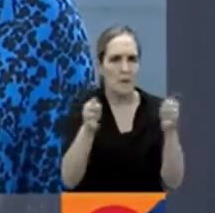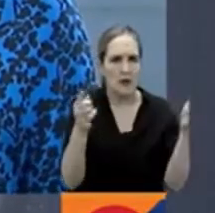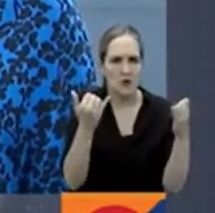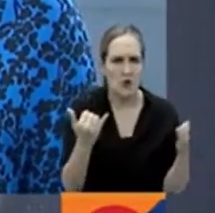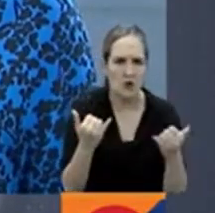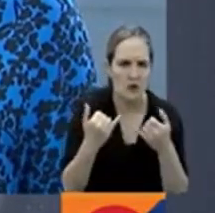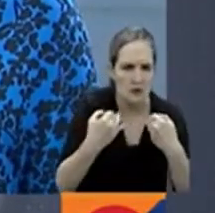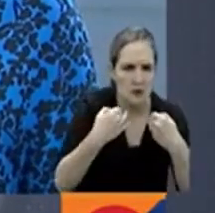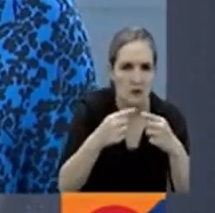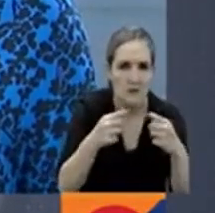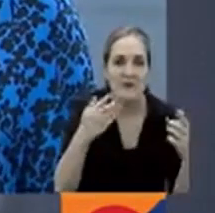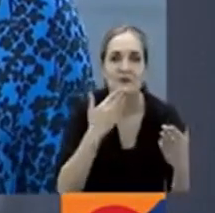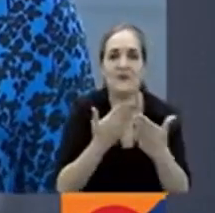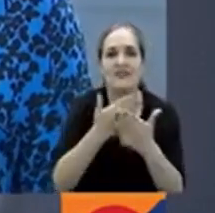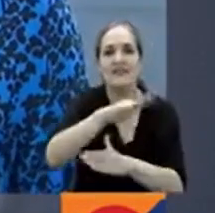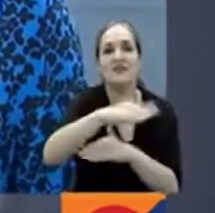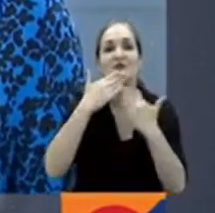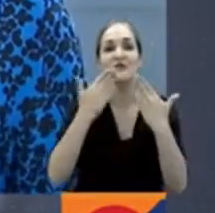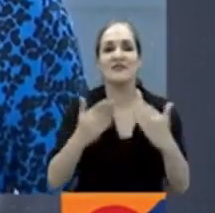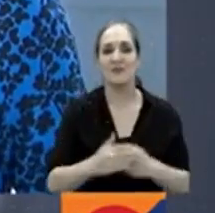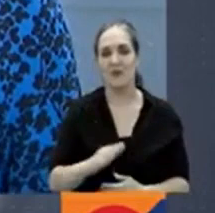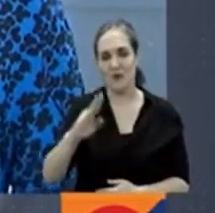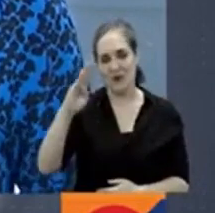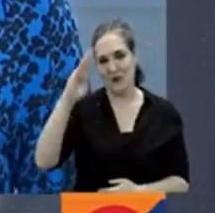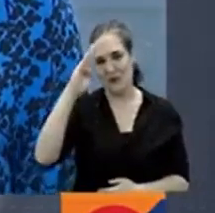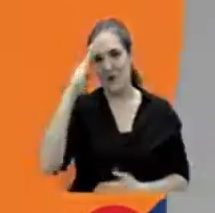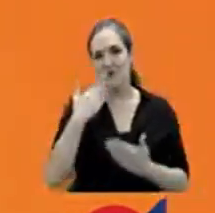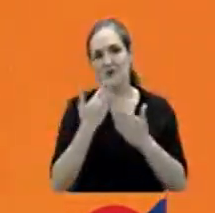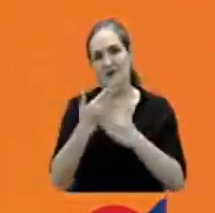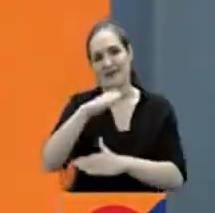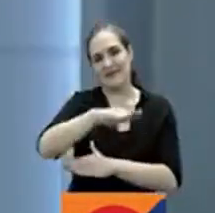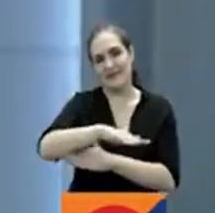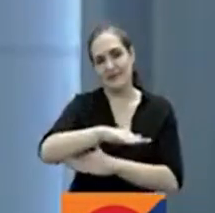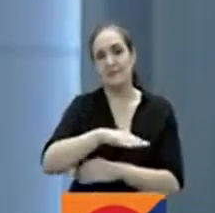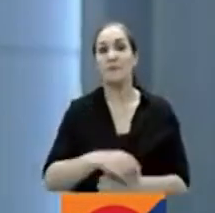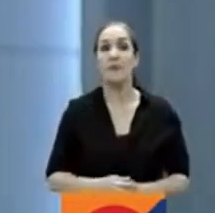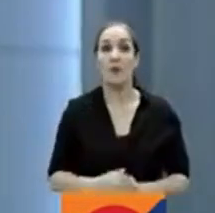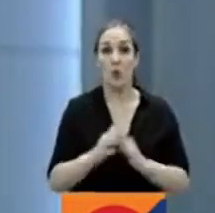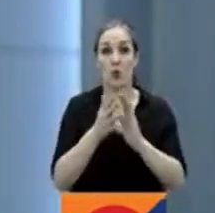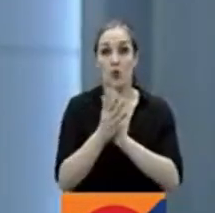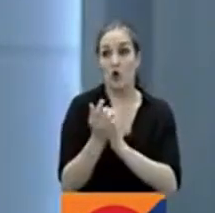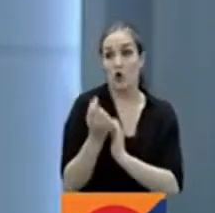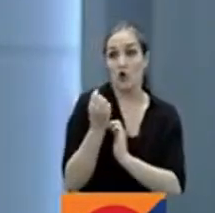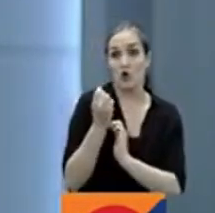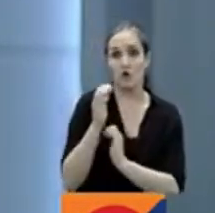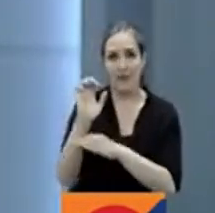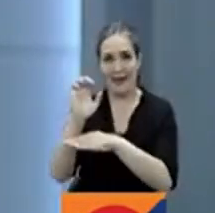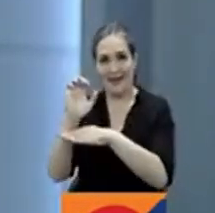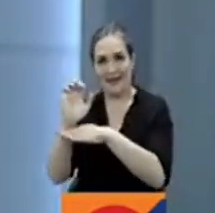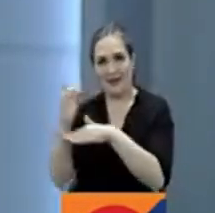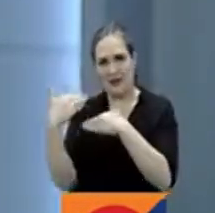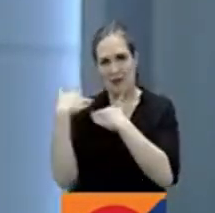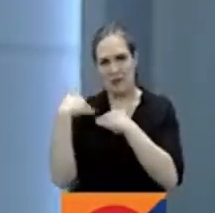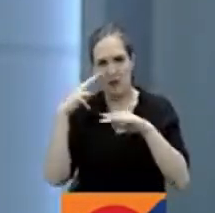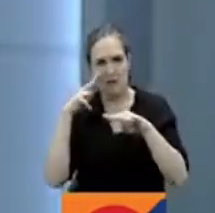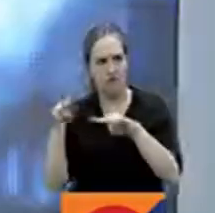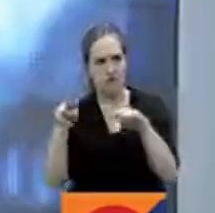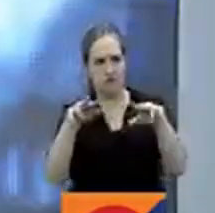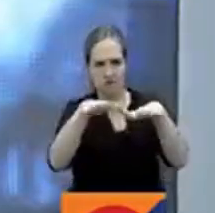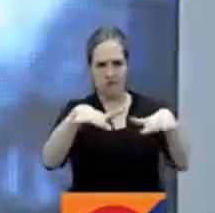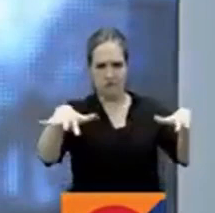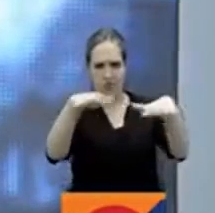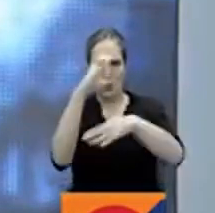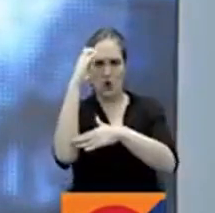hoy. Jaira, buenas tardes. ¿Cómo está? Hola, ¿qué tal? Muy buenas tardes. El reporte más reciente del Servicio Geológico Colombiano